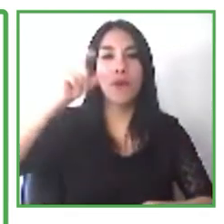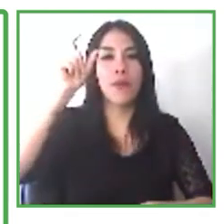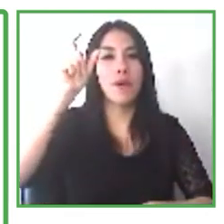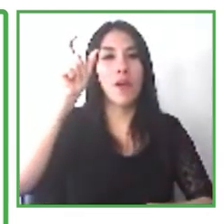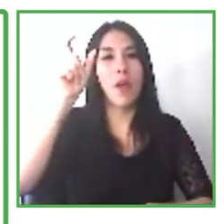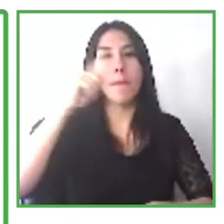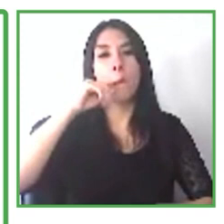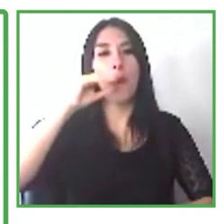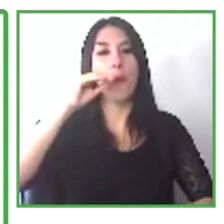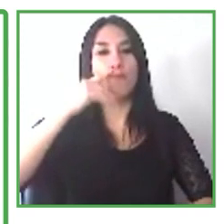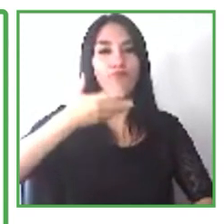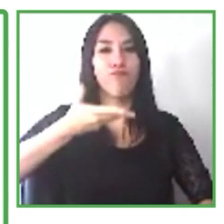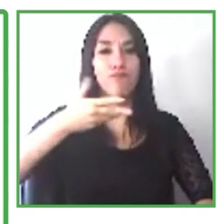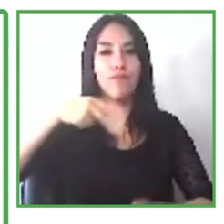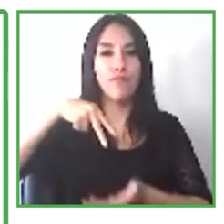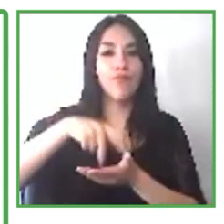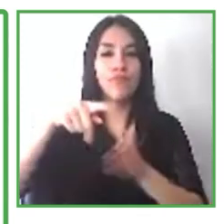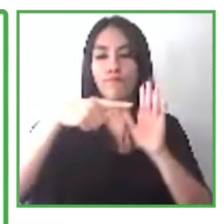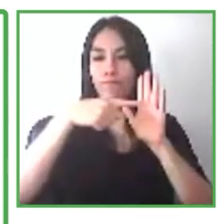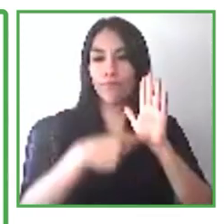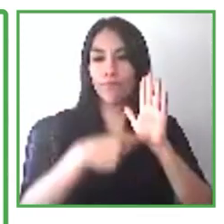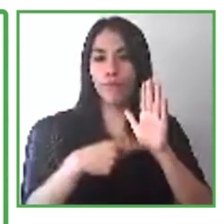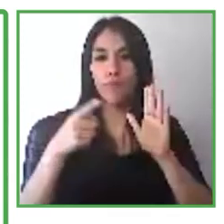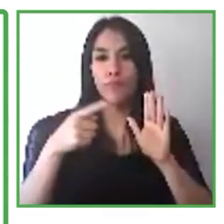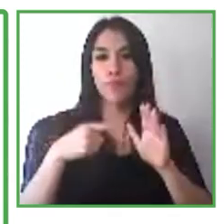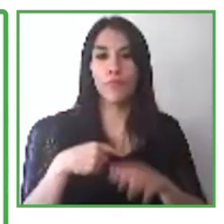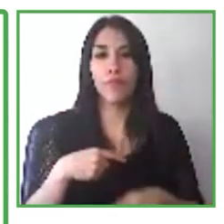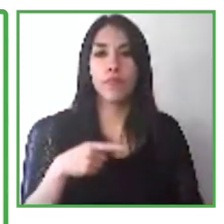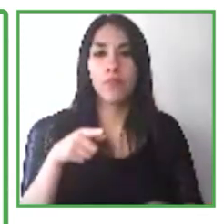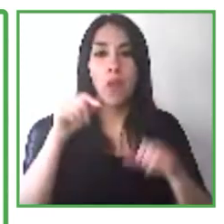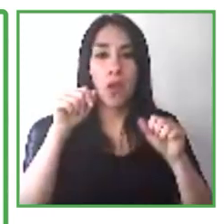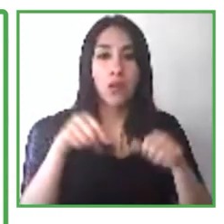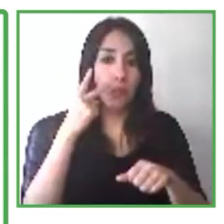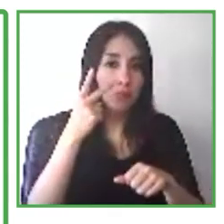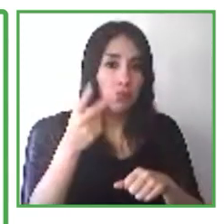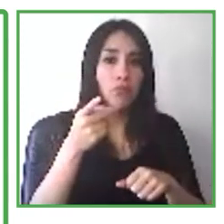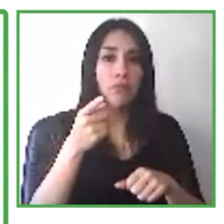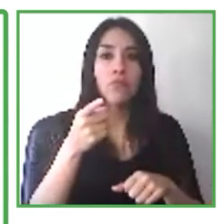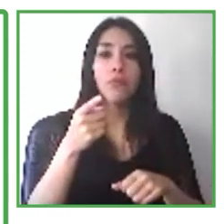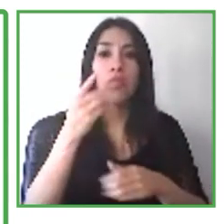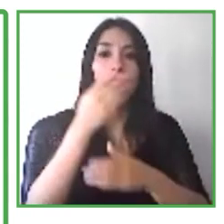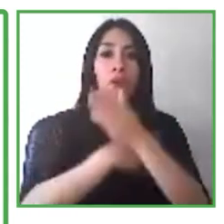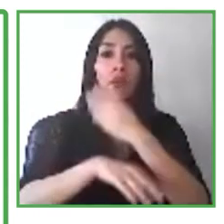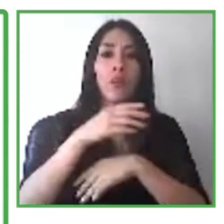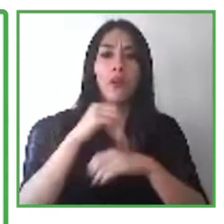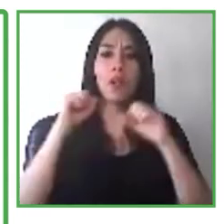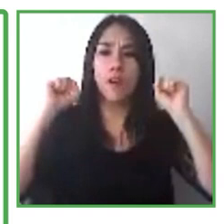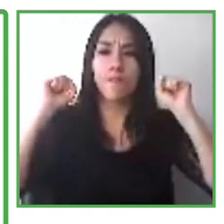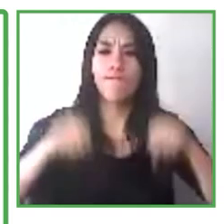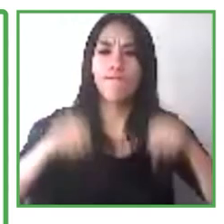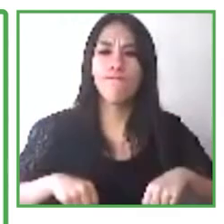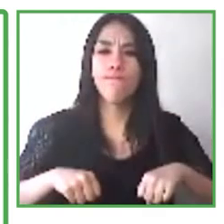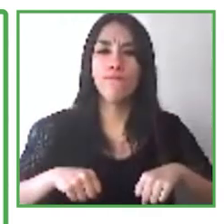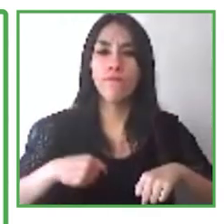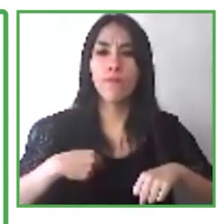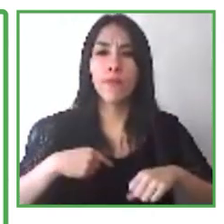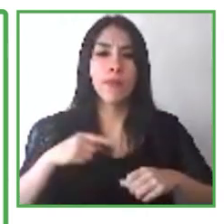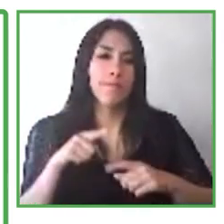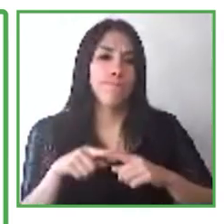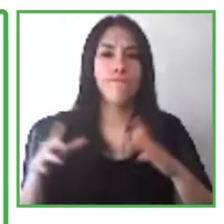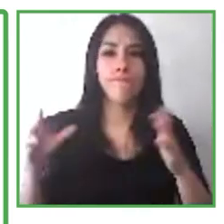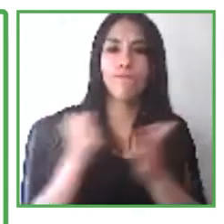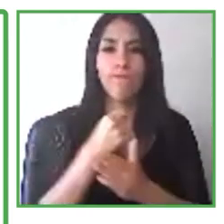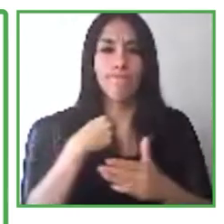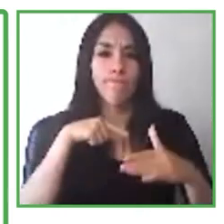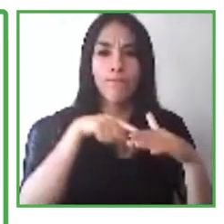discapacidades y podemos también dar acceso económico y a oportunidades educacionales también. La oportunidad que vemos es que las personas